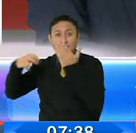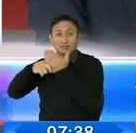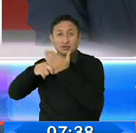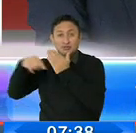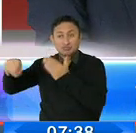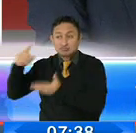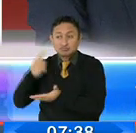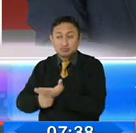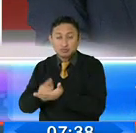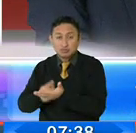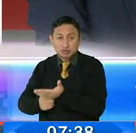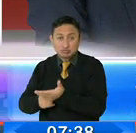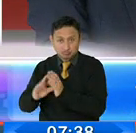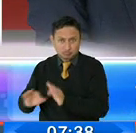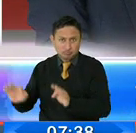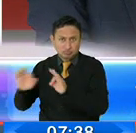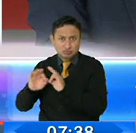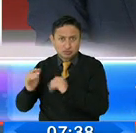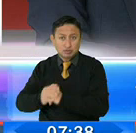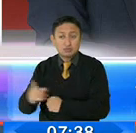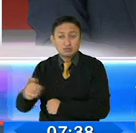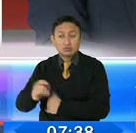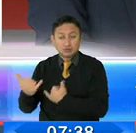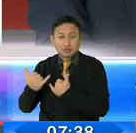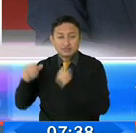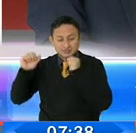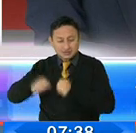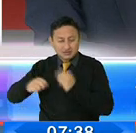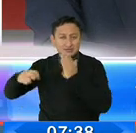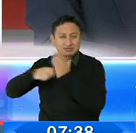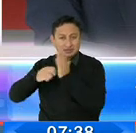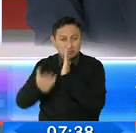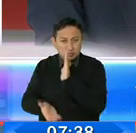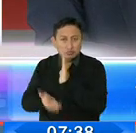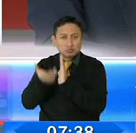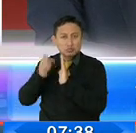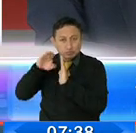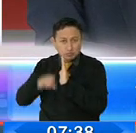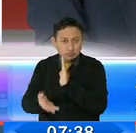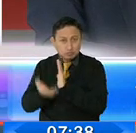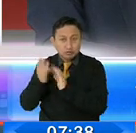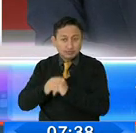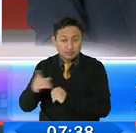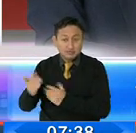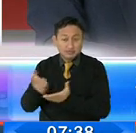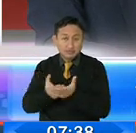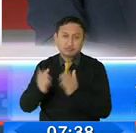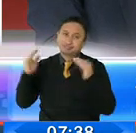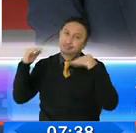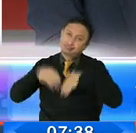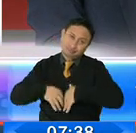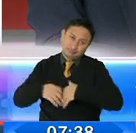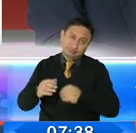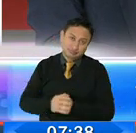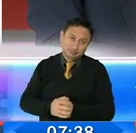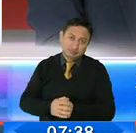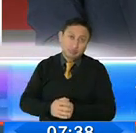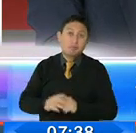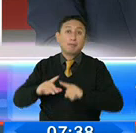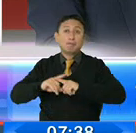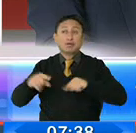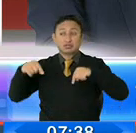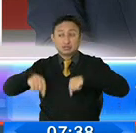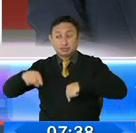que es importante, porque si no se actualiza una tarifa, lo que sucede es que se empieza a deteriorar el servicio, pero claro, a, a cambio de esa,